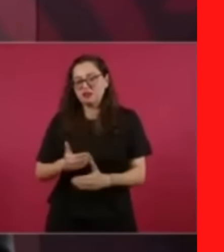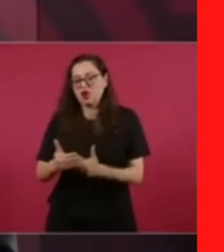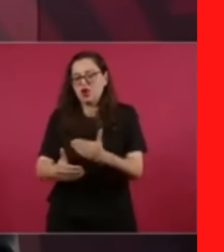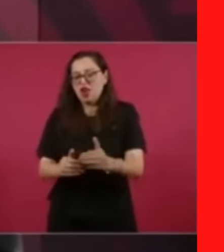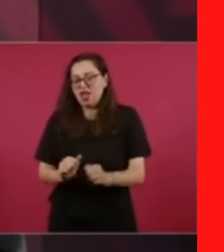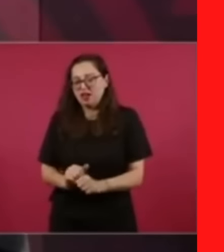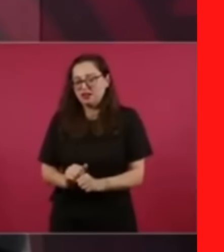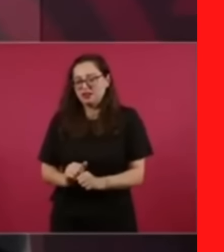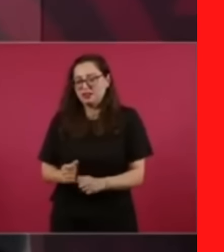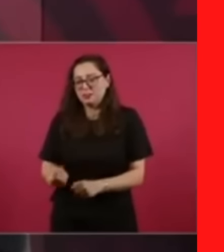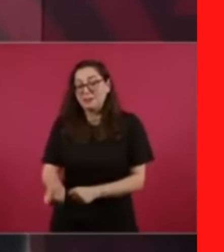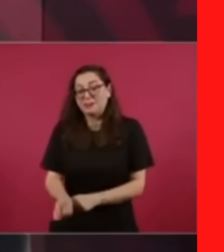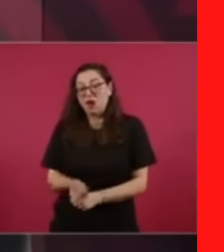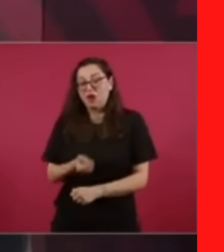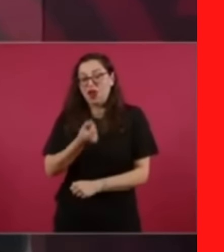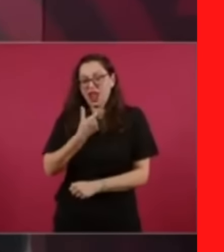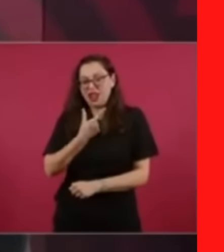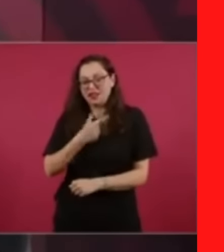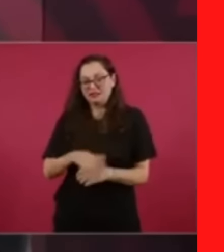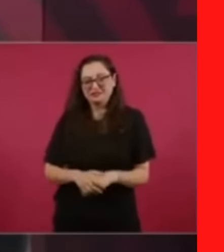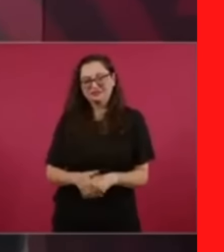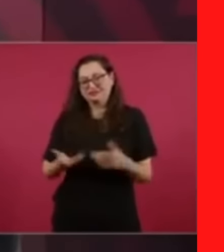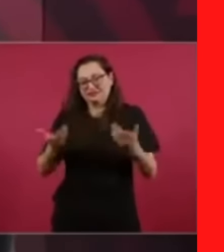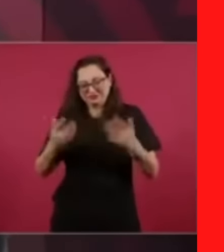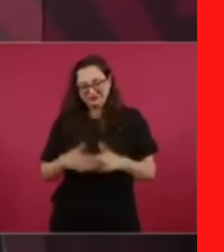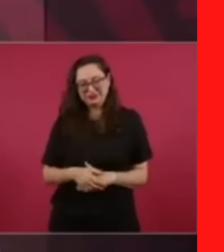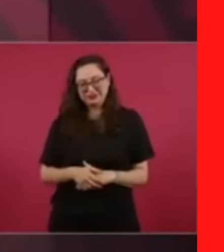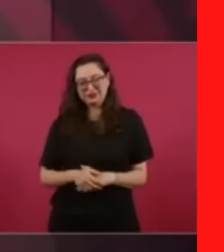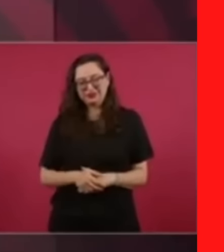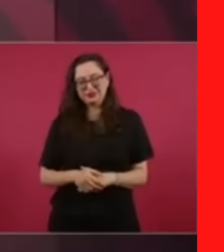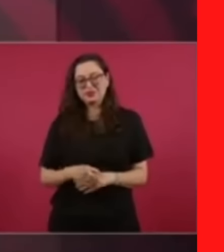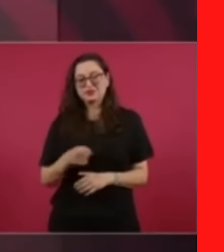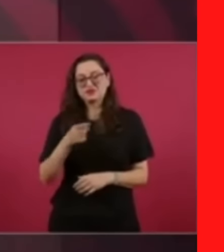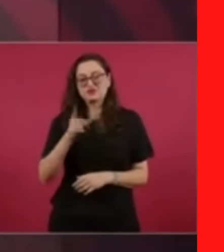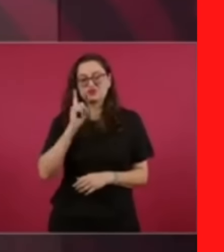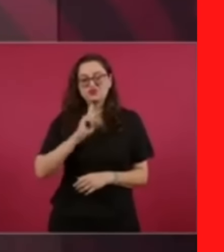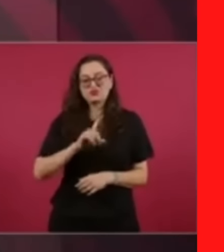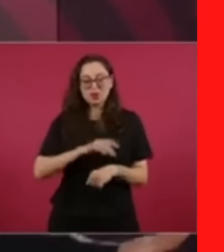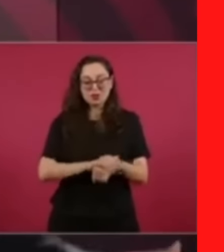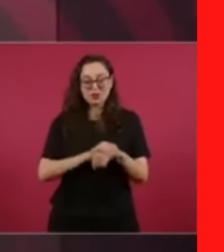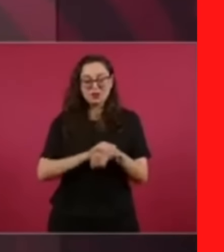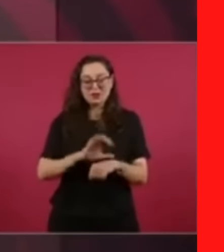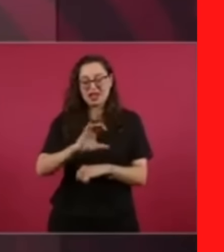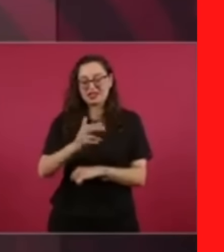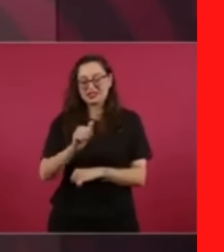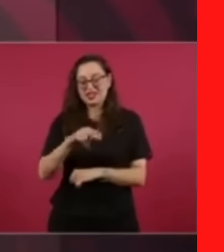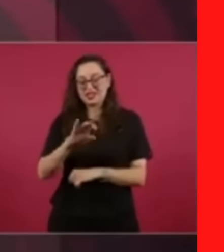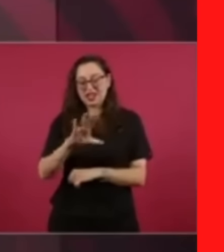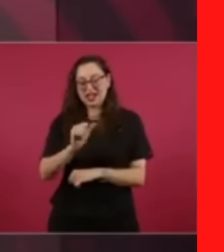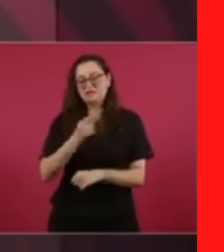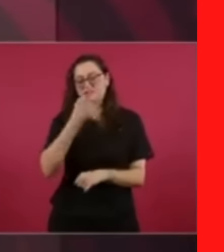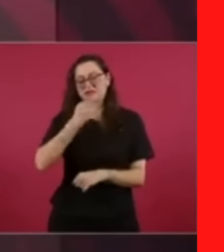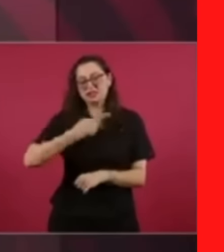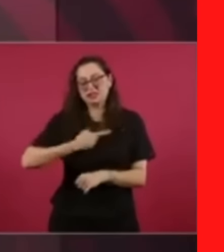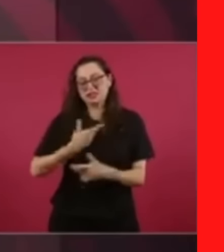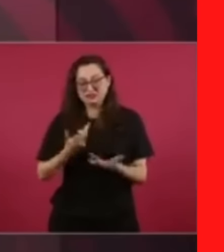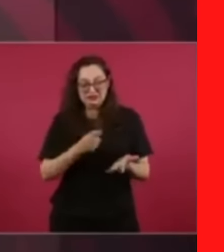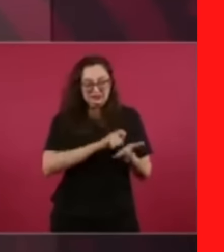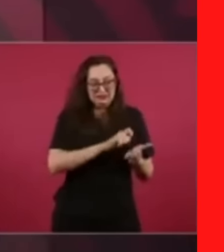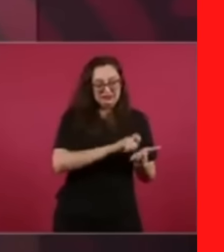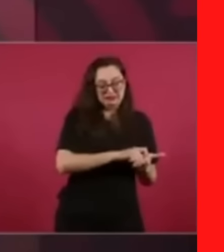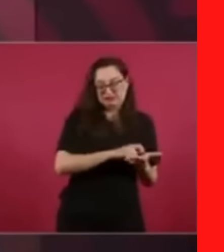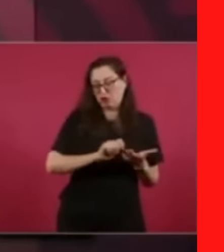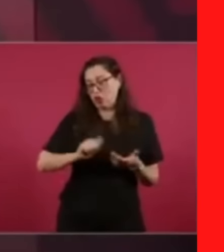Eso me lo platicaba mucho mi amiga Chaneca, que se dedicaba a eso y que